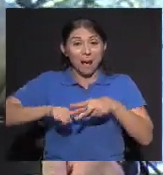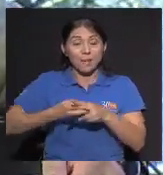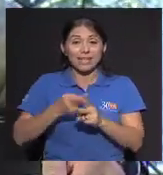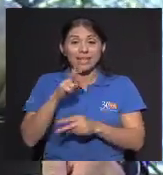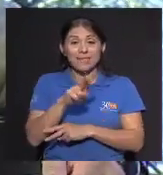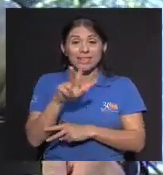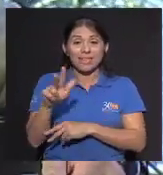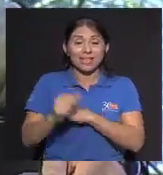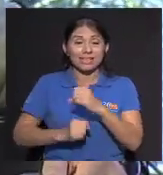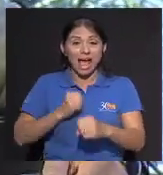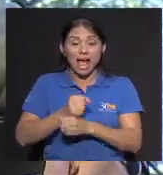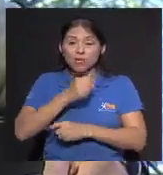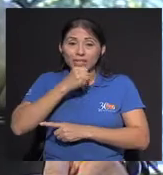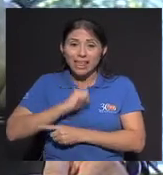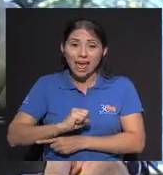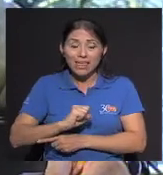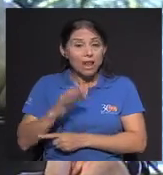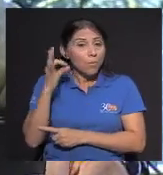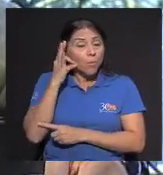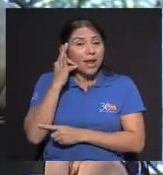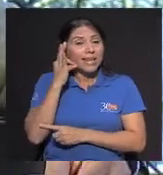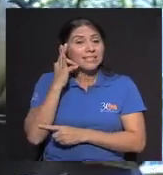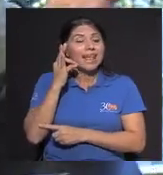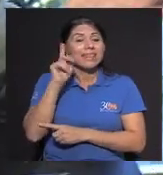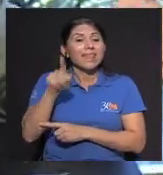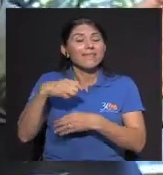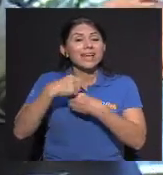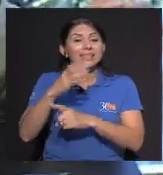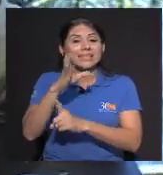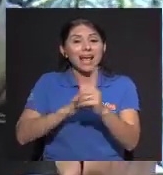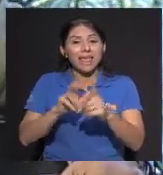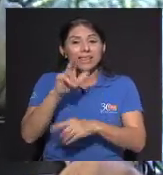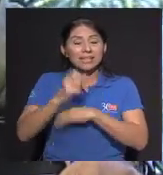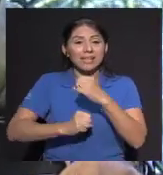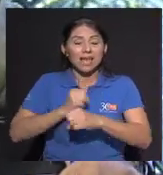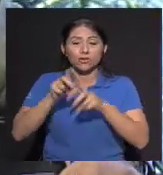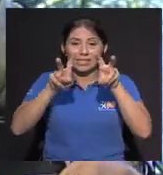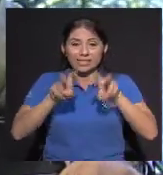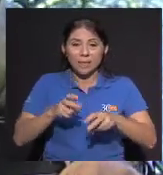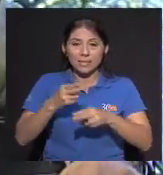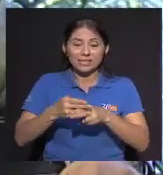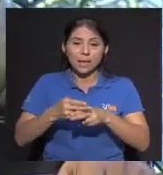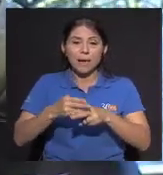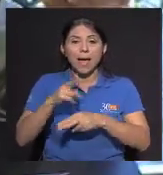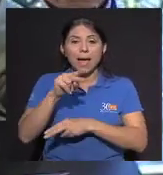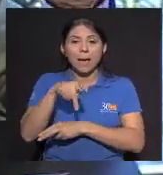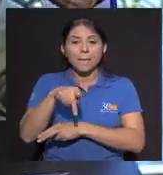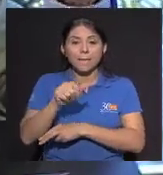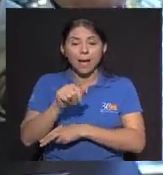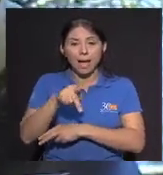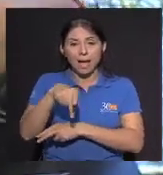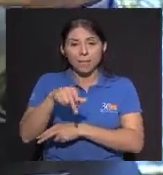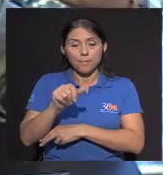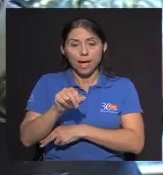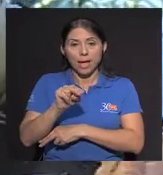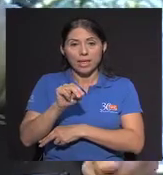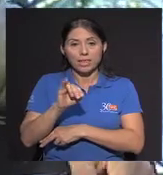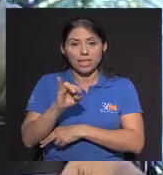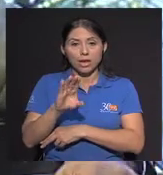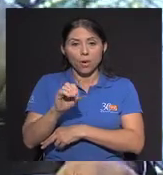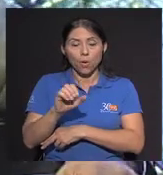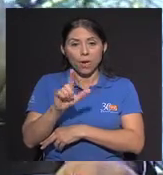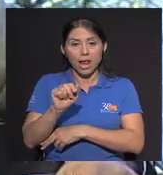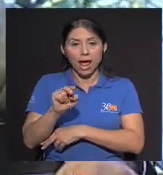partir De los 23 años Cada 3 años El El Disminuir